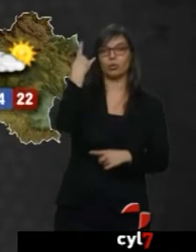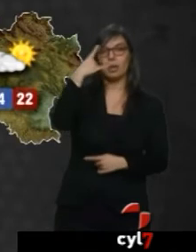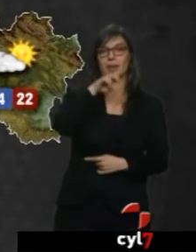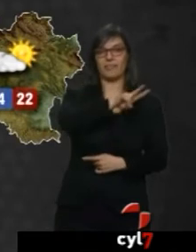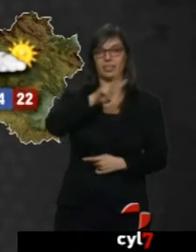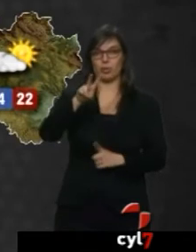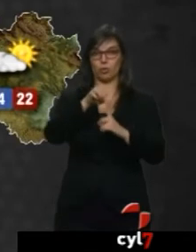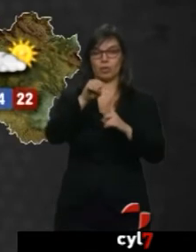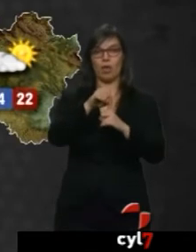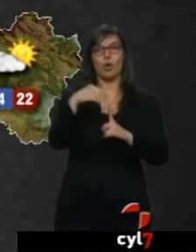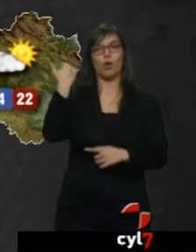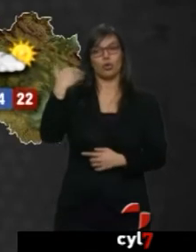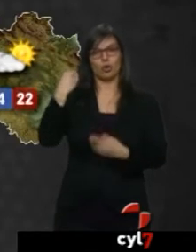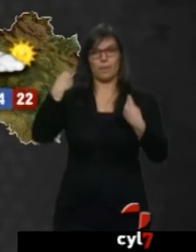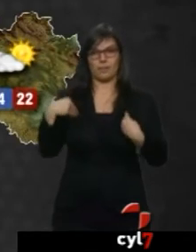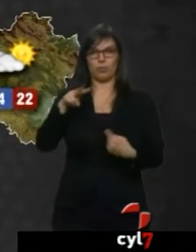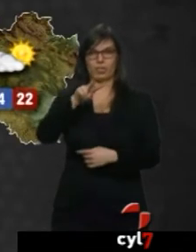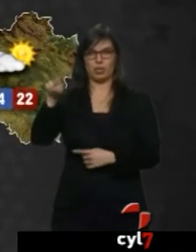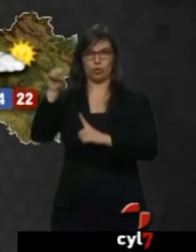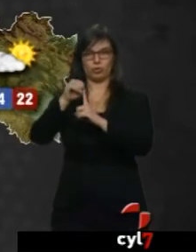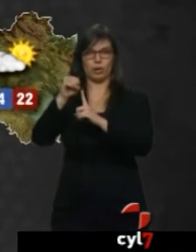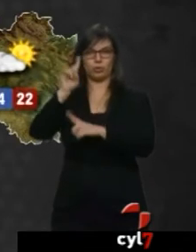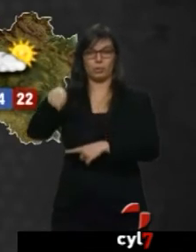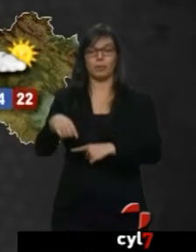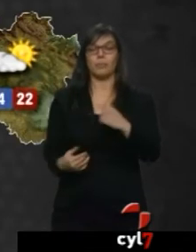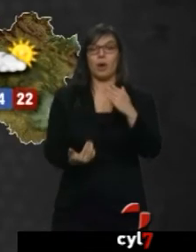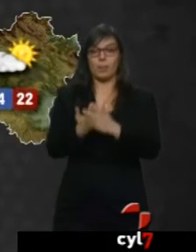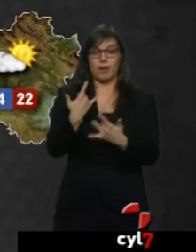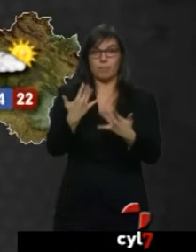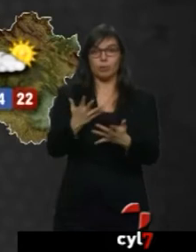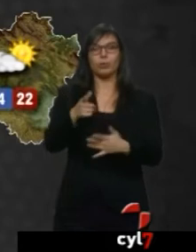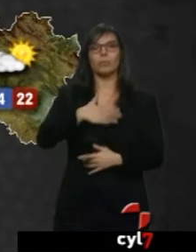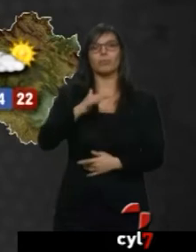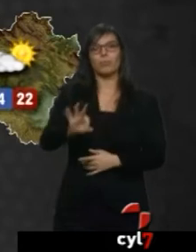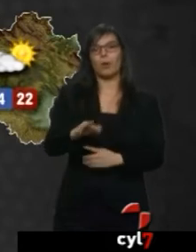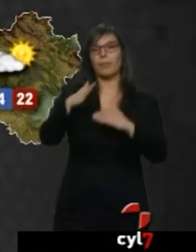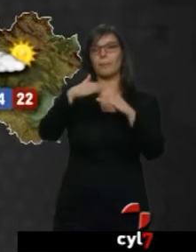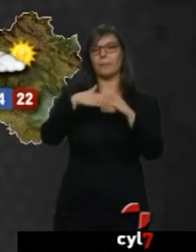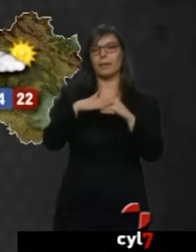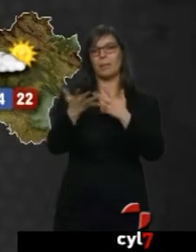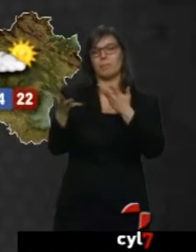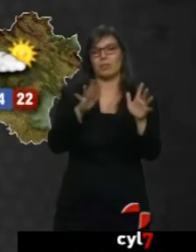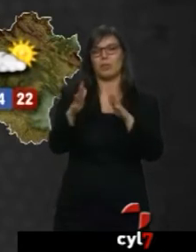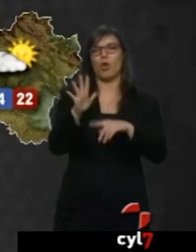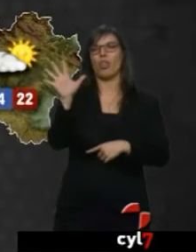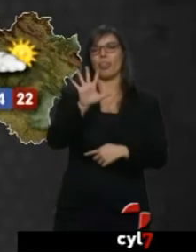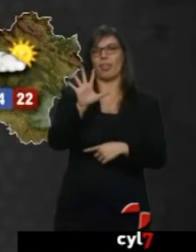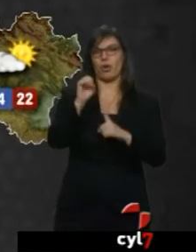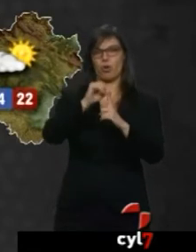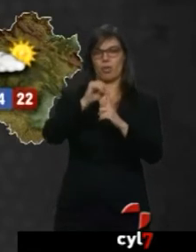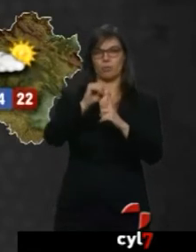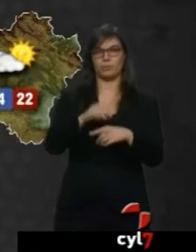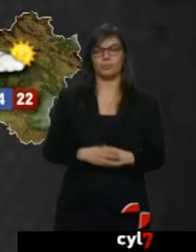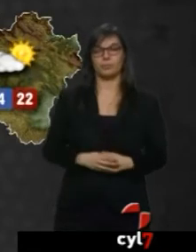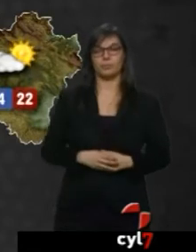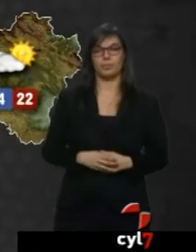Soria con esa misma máxima. A primeras horas de la mañana podrán registrarse mínimas de en torno a unos 5 grados. Se esperan